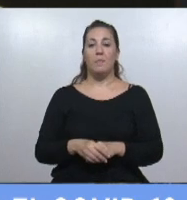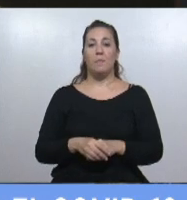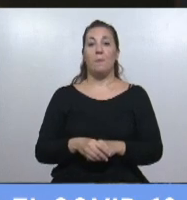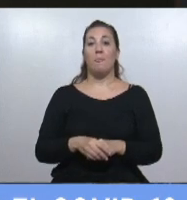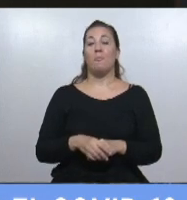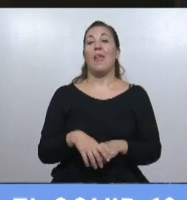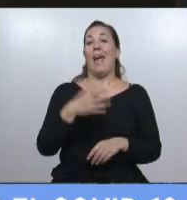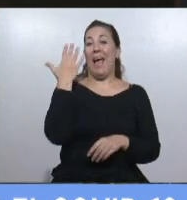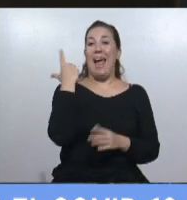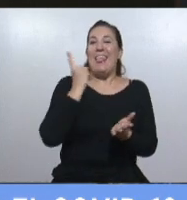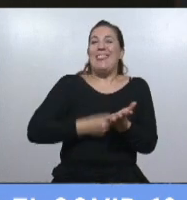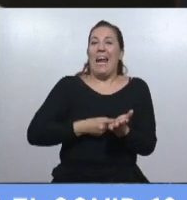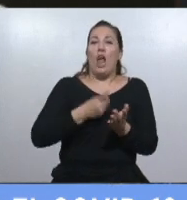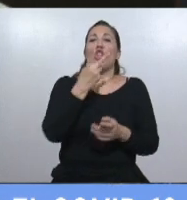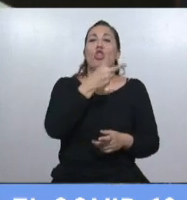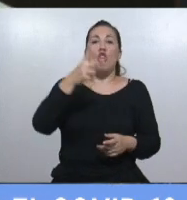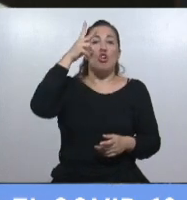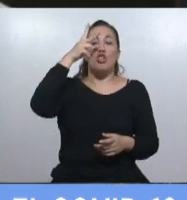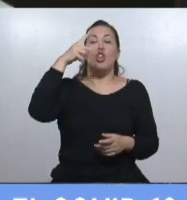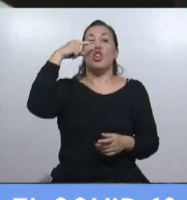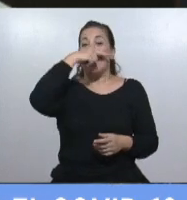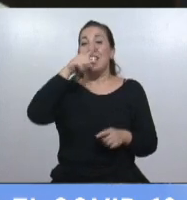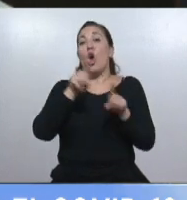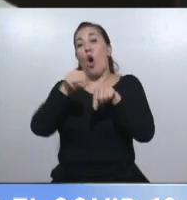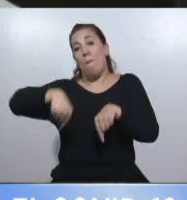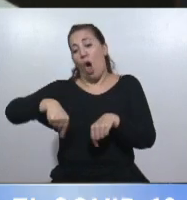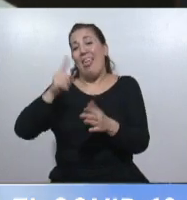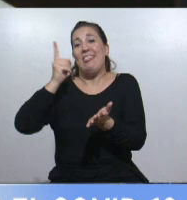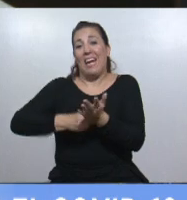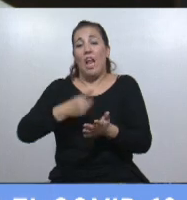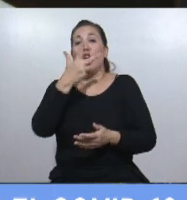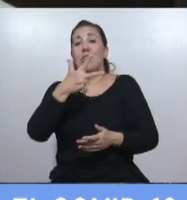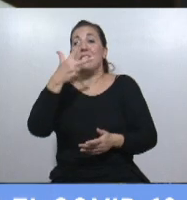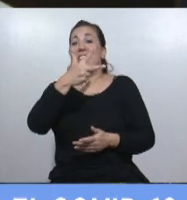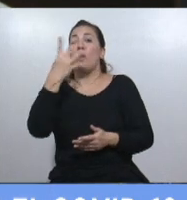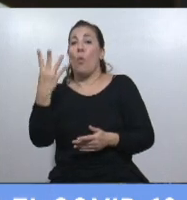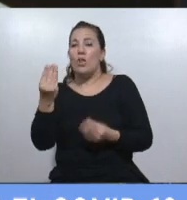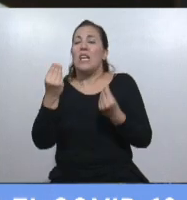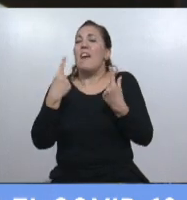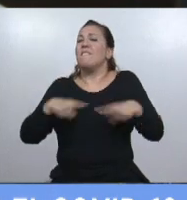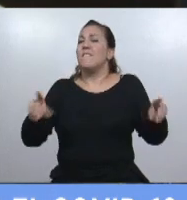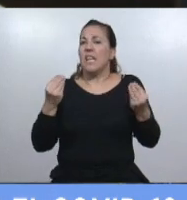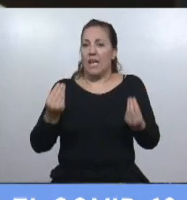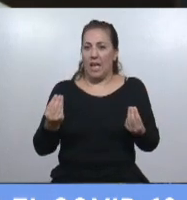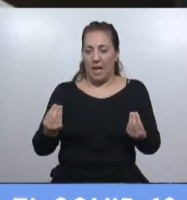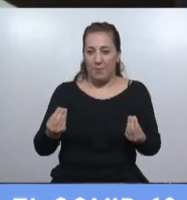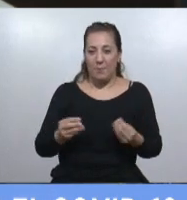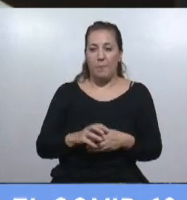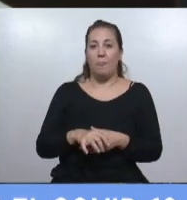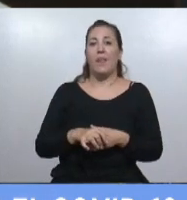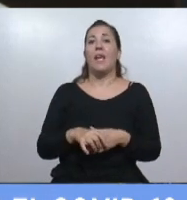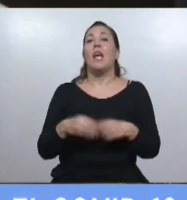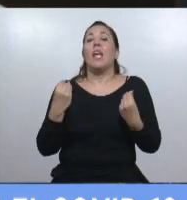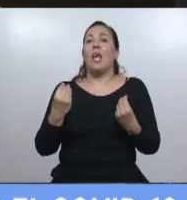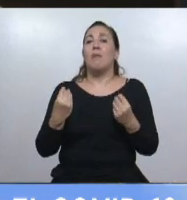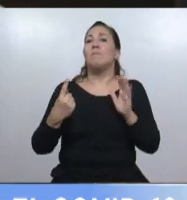ese DNU 287, como este el 334, tiene la particularidad de que son